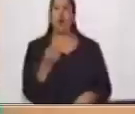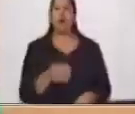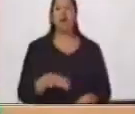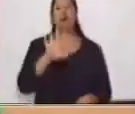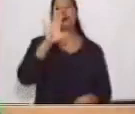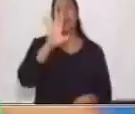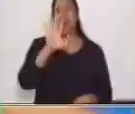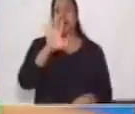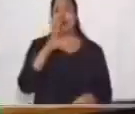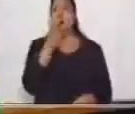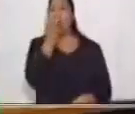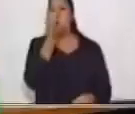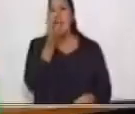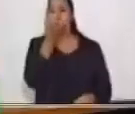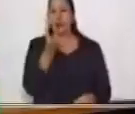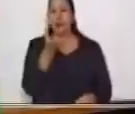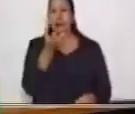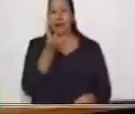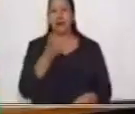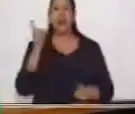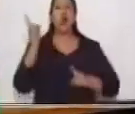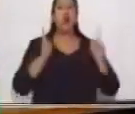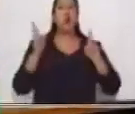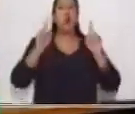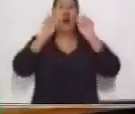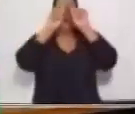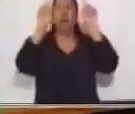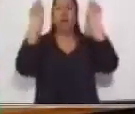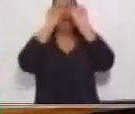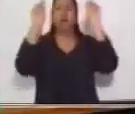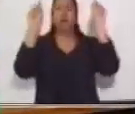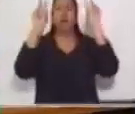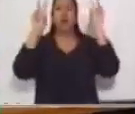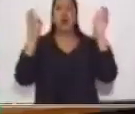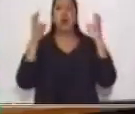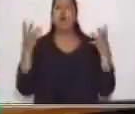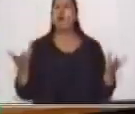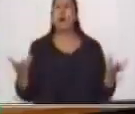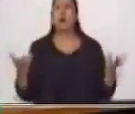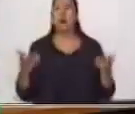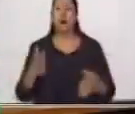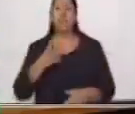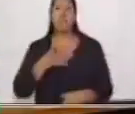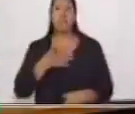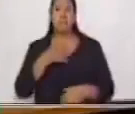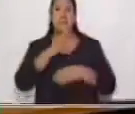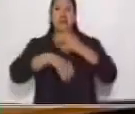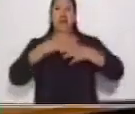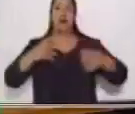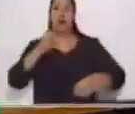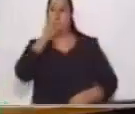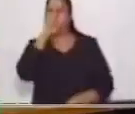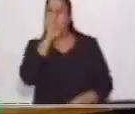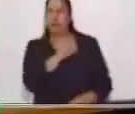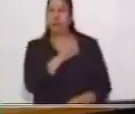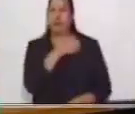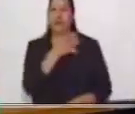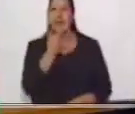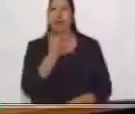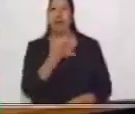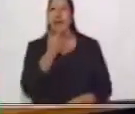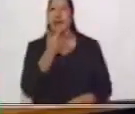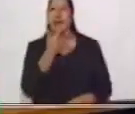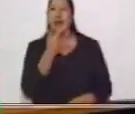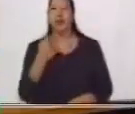gustan las manzanas. ¿Cuál es el título de nuestra gráfica? Fruta preferida. Y aquí puedo ver los datos. No hay